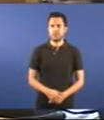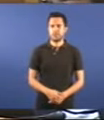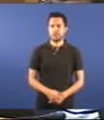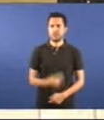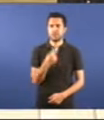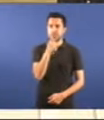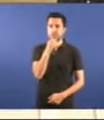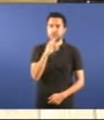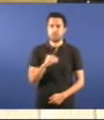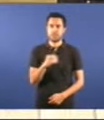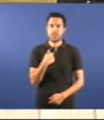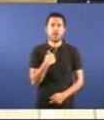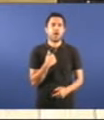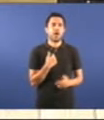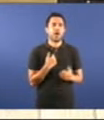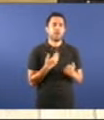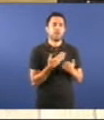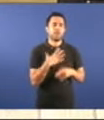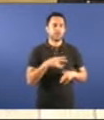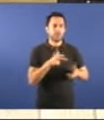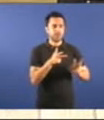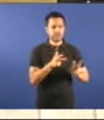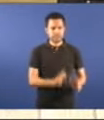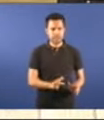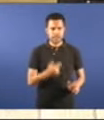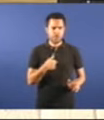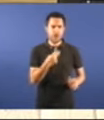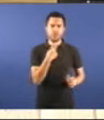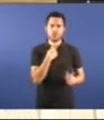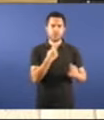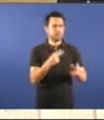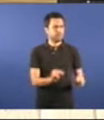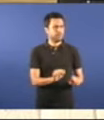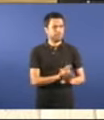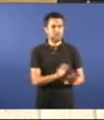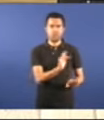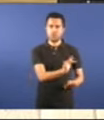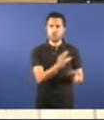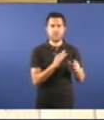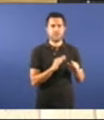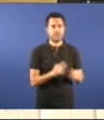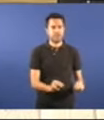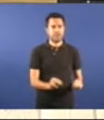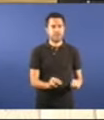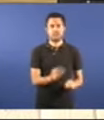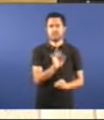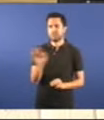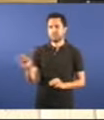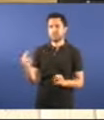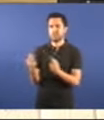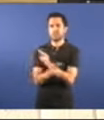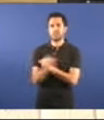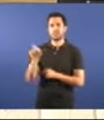Faga o favor tome acento que xa non ten a palabra. Ten a palabra para a réplica o presidente de Asuntos.